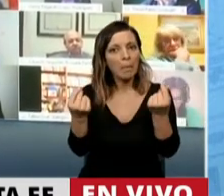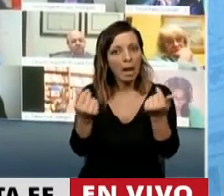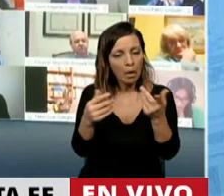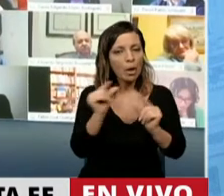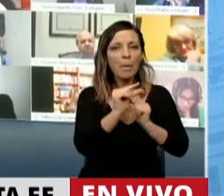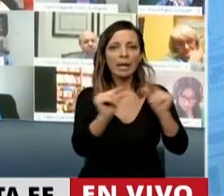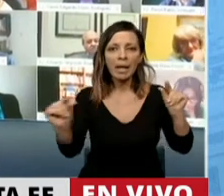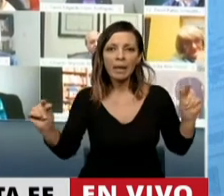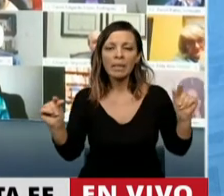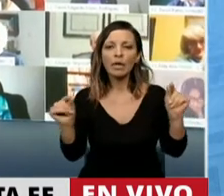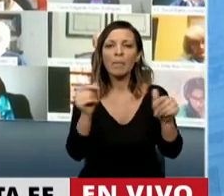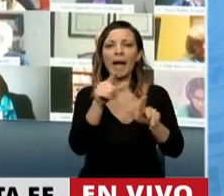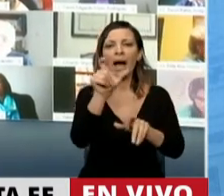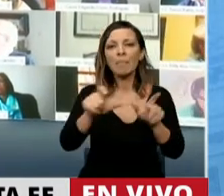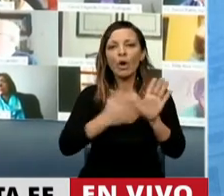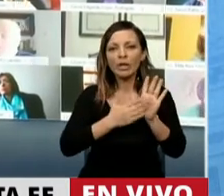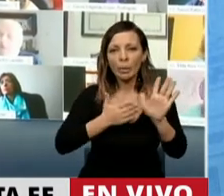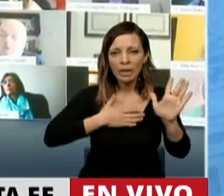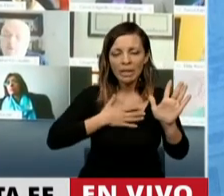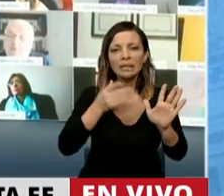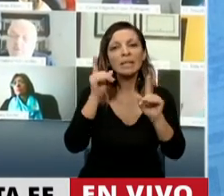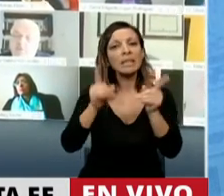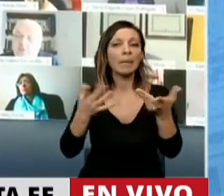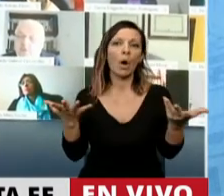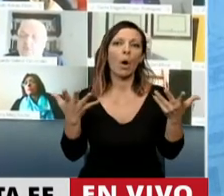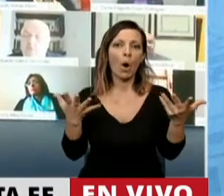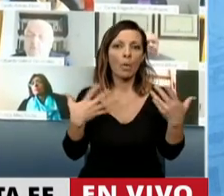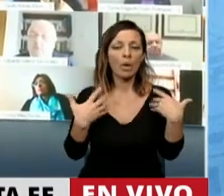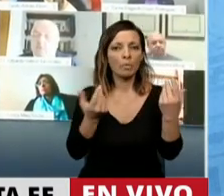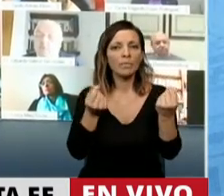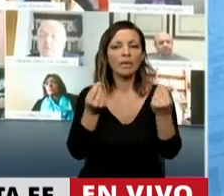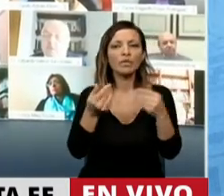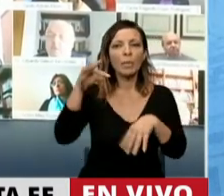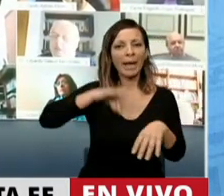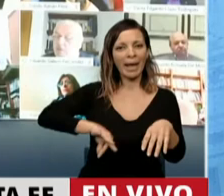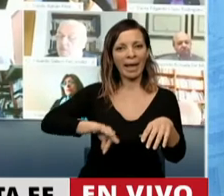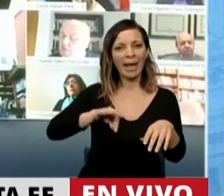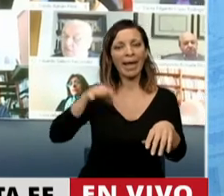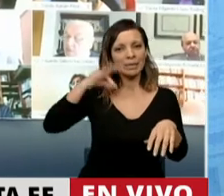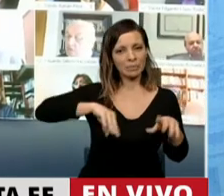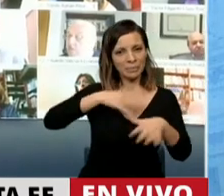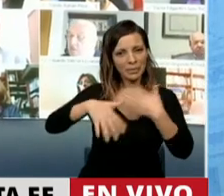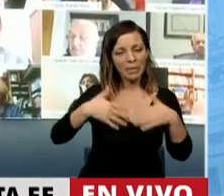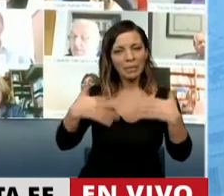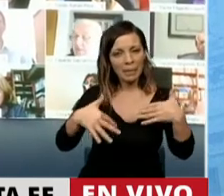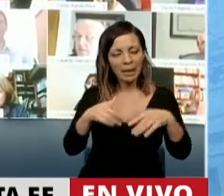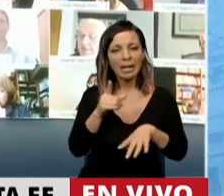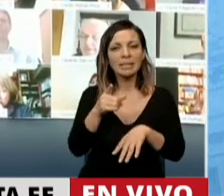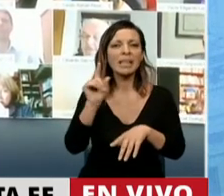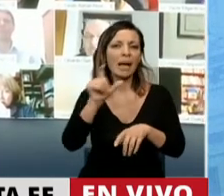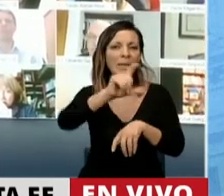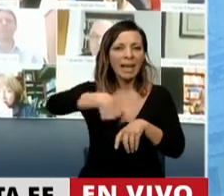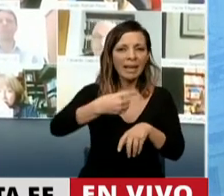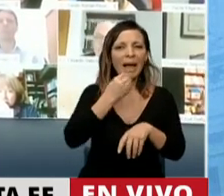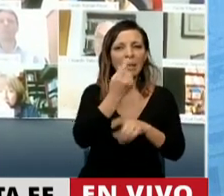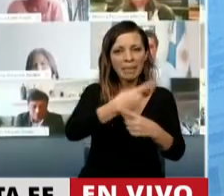créditos a monotributistas, y hablar toda la política de ingreso familiar de emergencia, tarjeta alimentaria y demás.